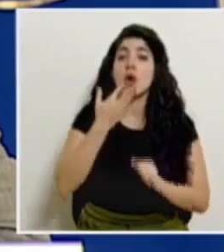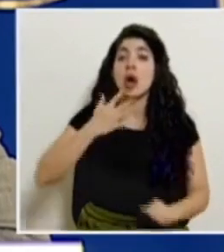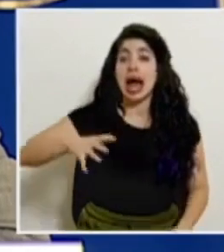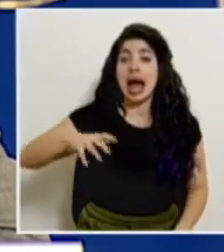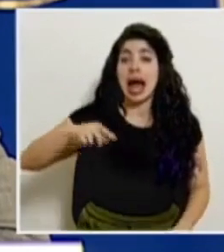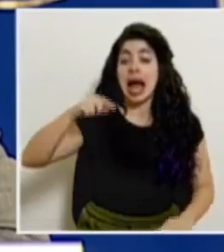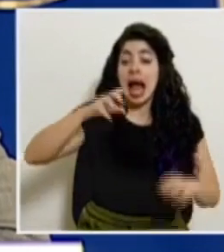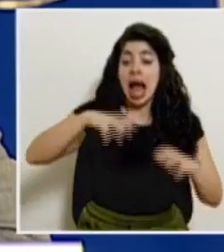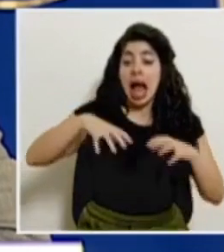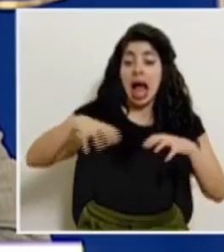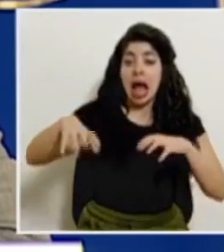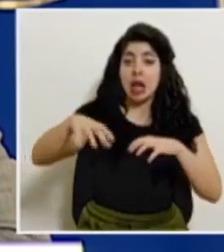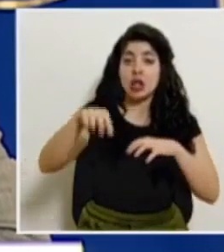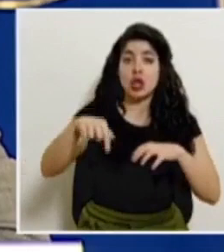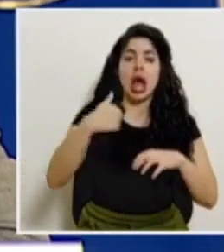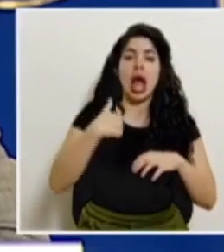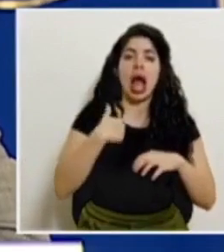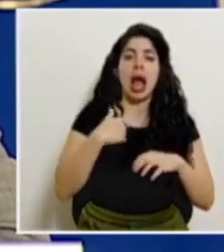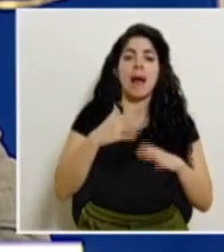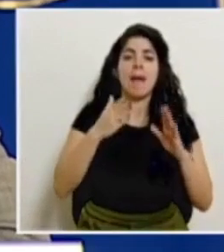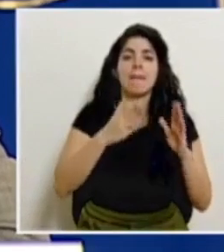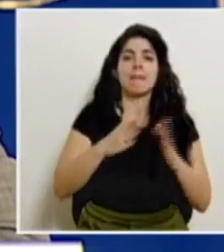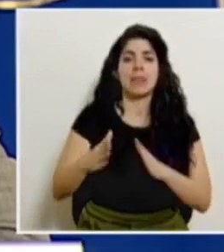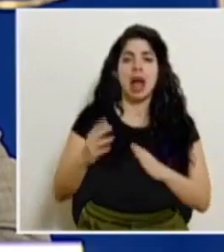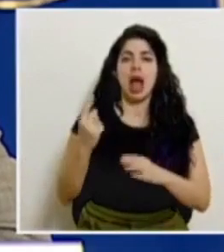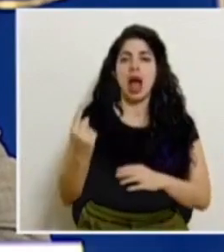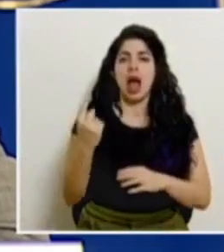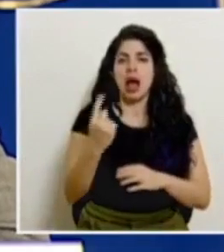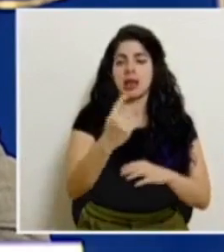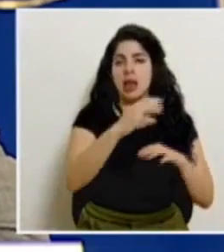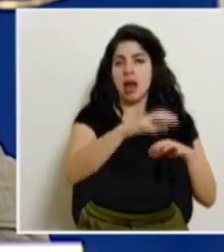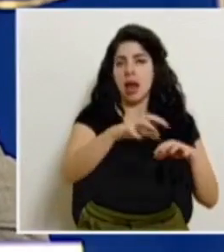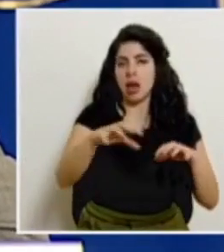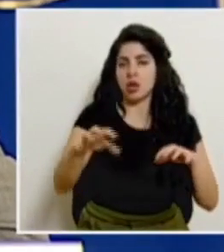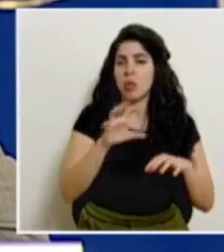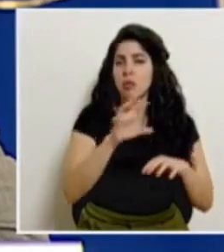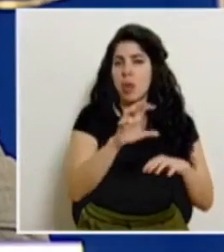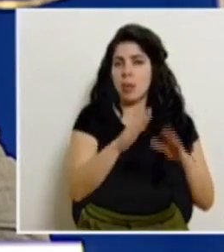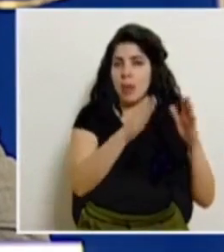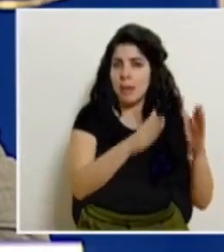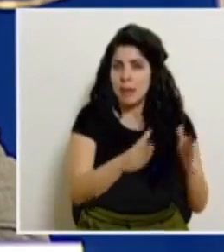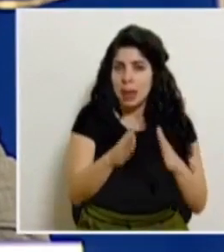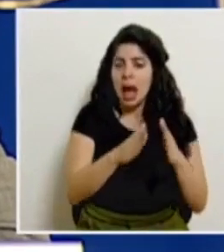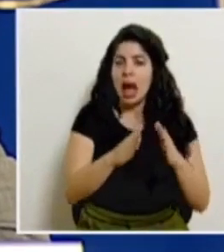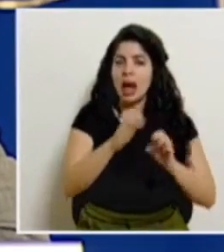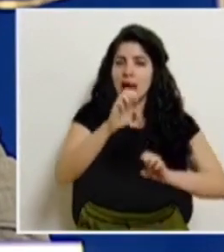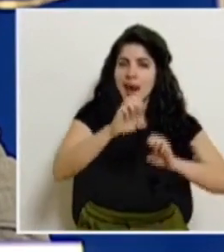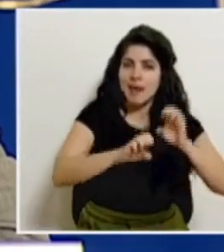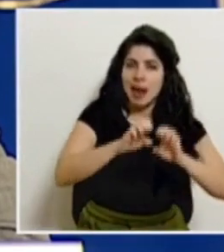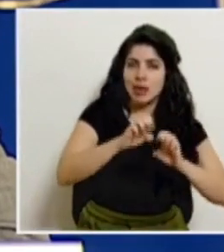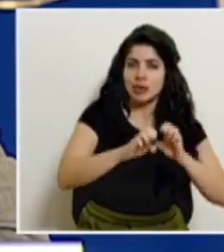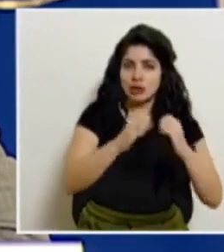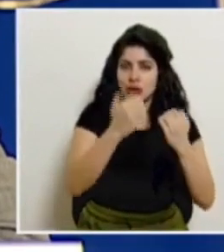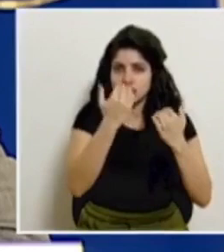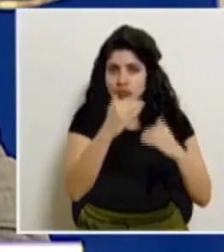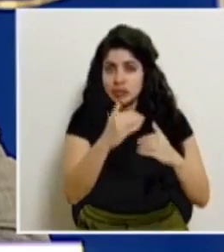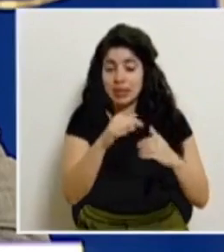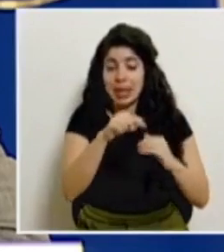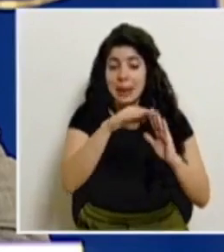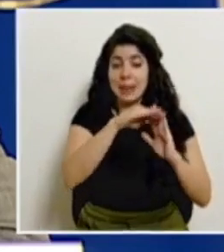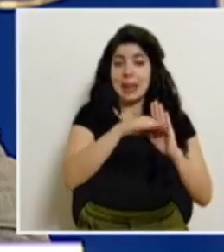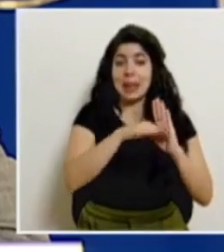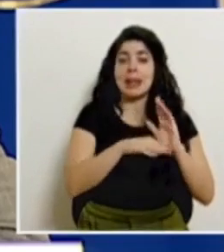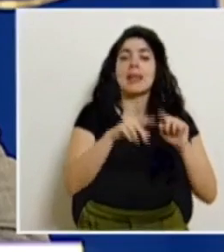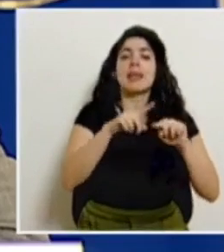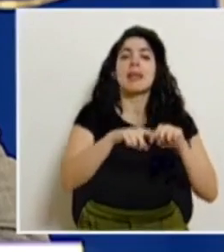estos cantones están regidos por un plan cantonal de prevención, ese plan se somete a una autoevaluación y las medidas se aplican en función de la